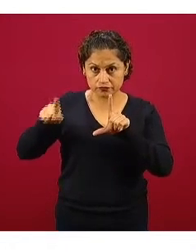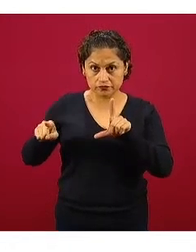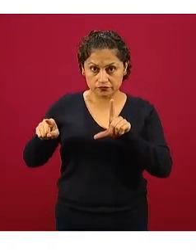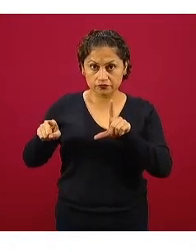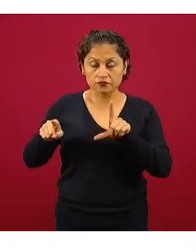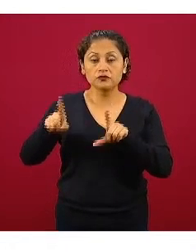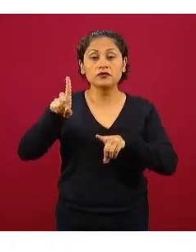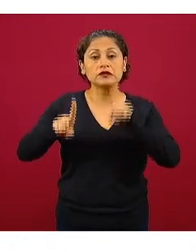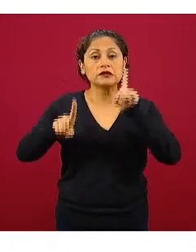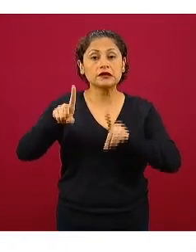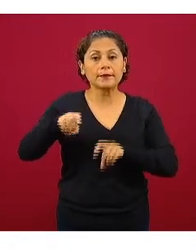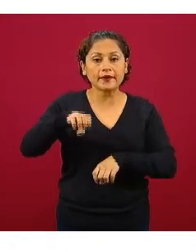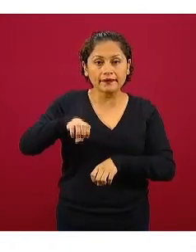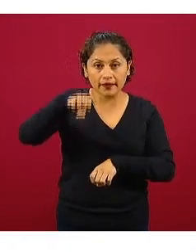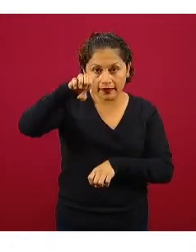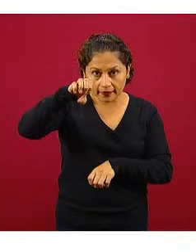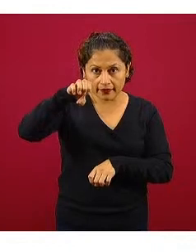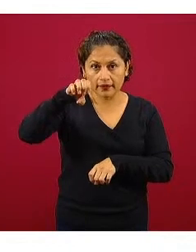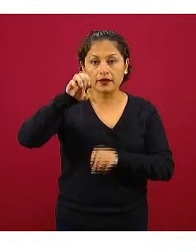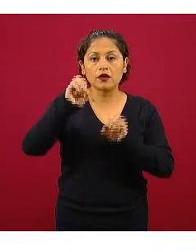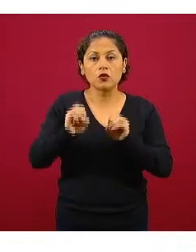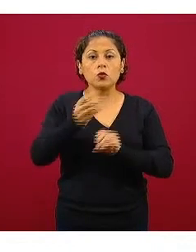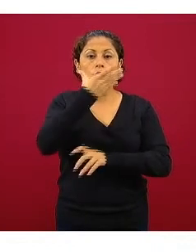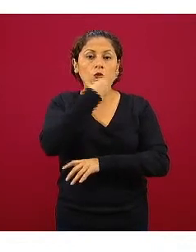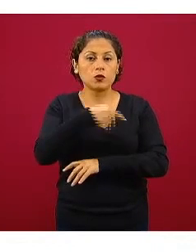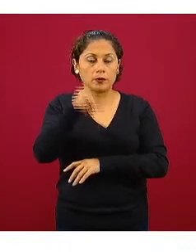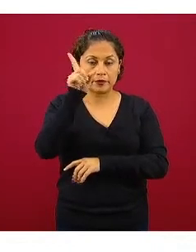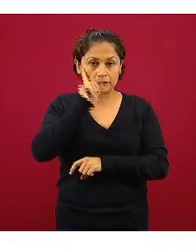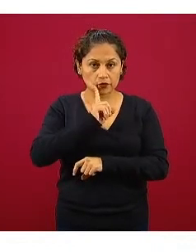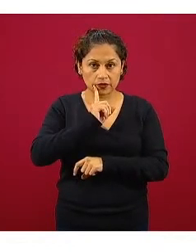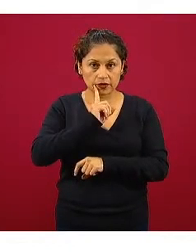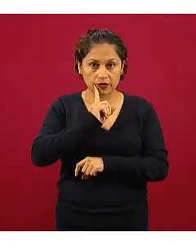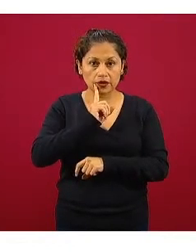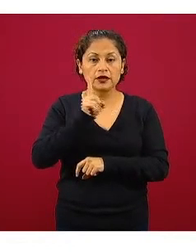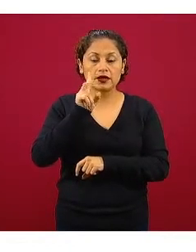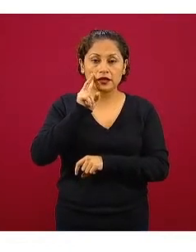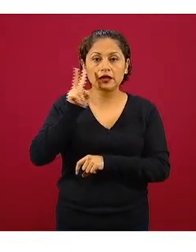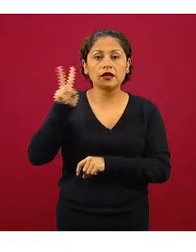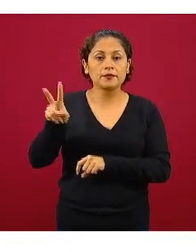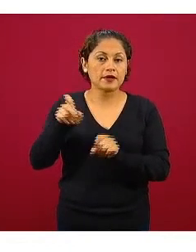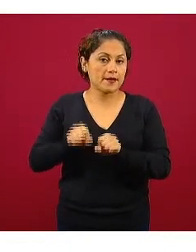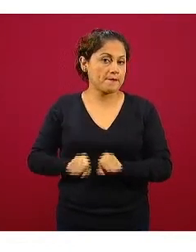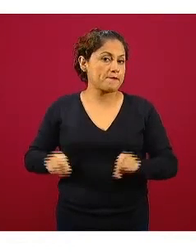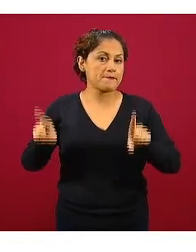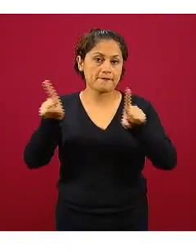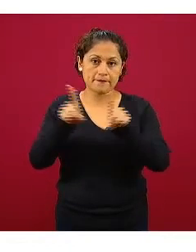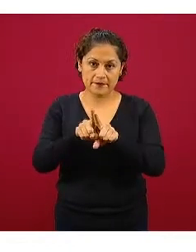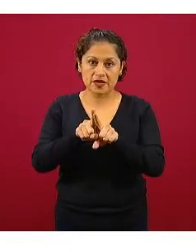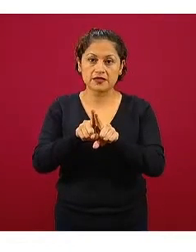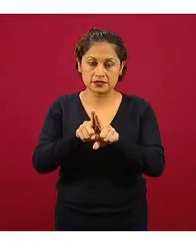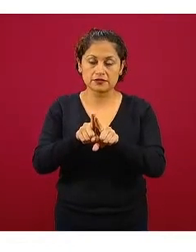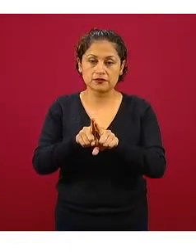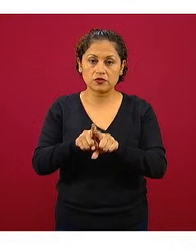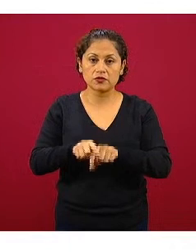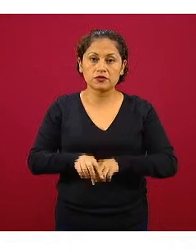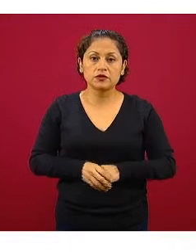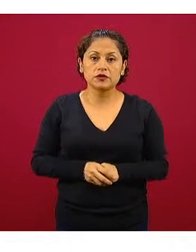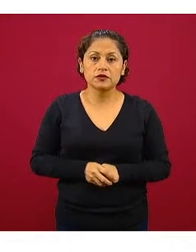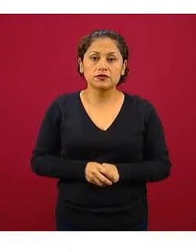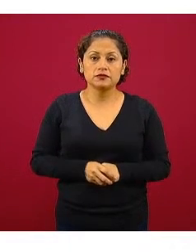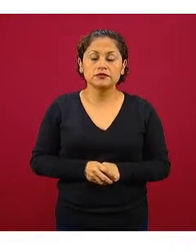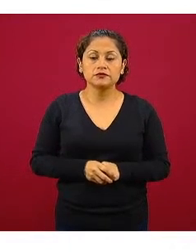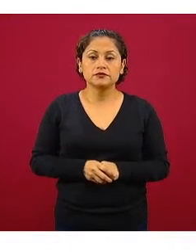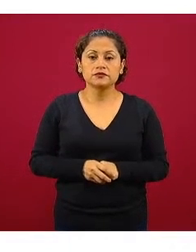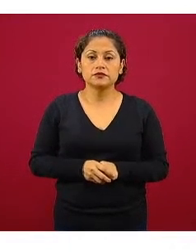grupo de edad y su sexo vemos también el mismo fenómeno en no pocas circunstancias tenemos